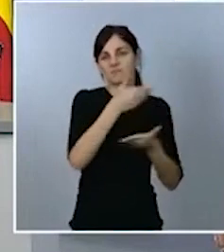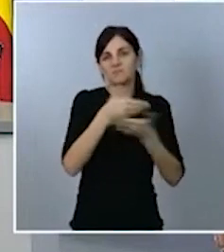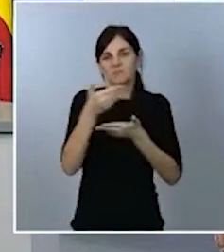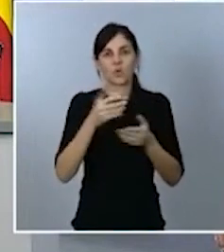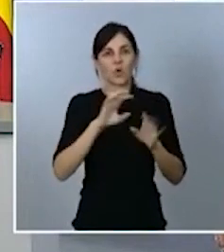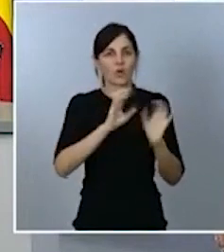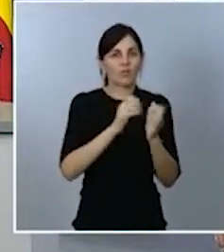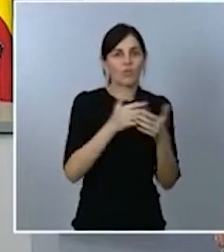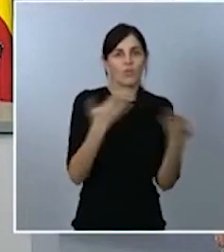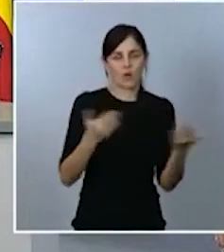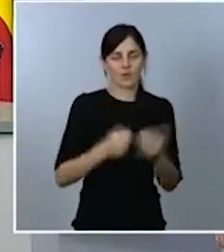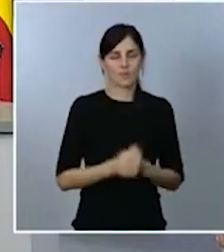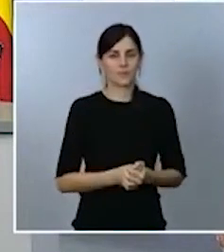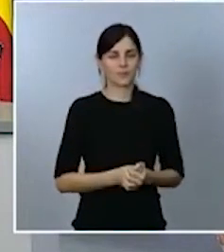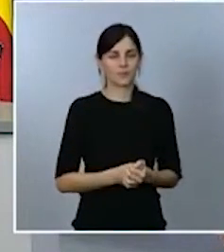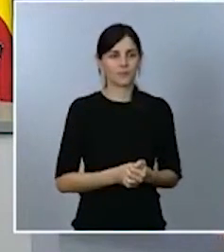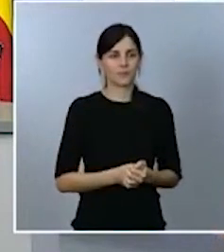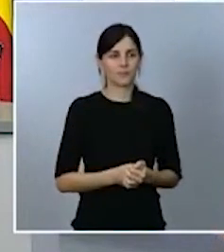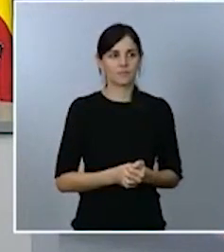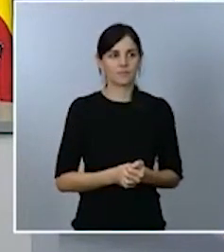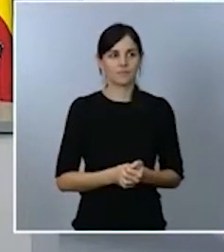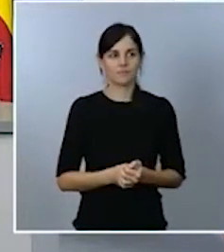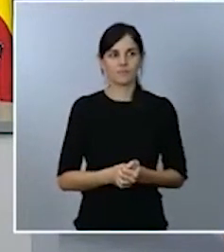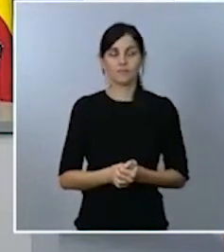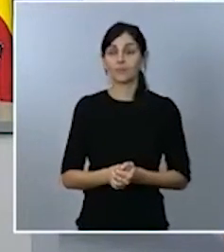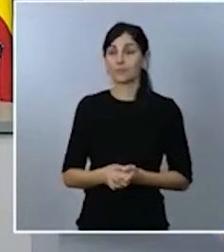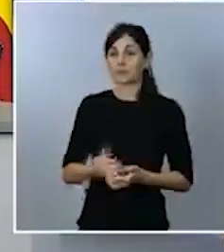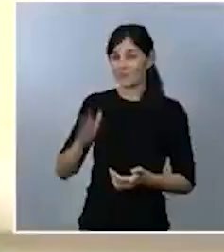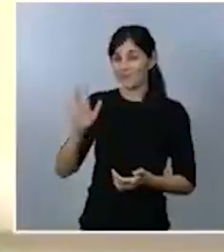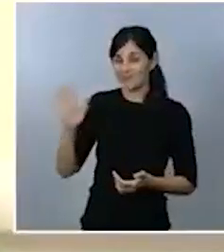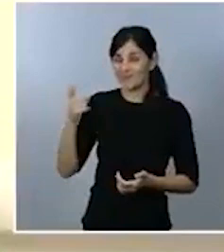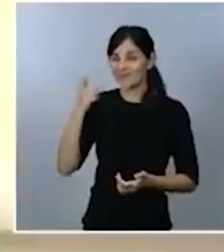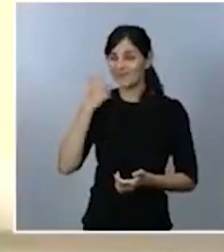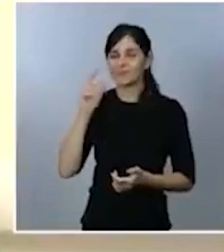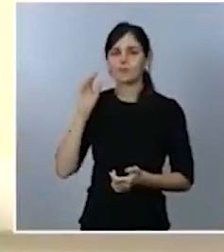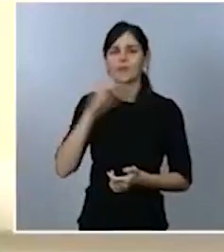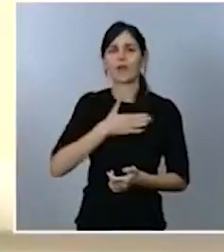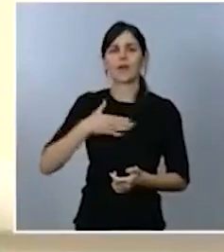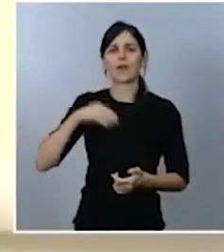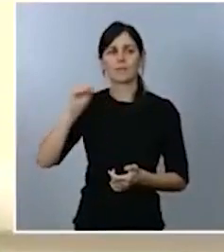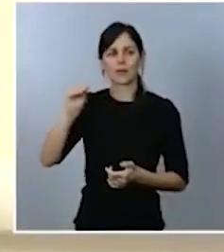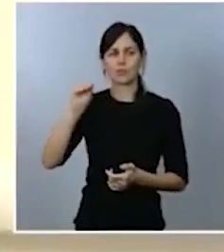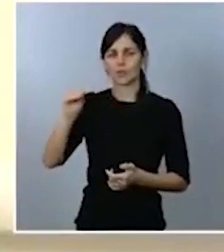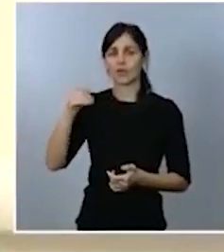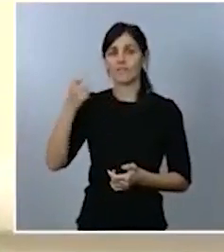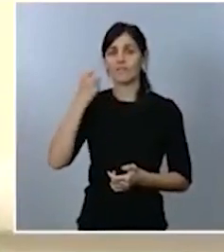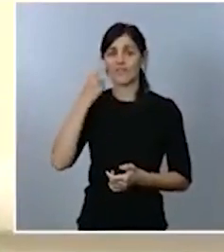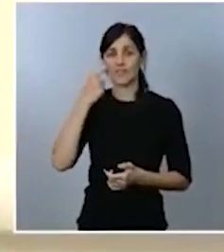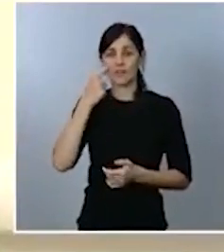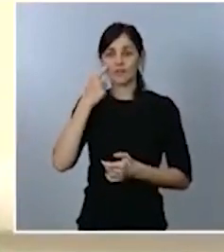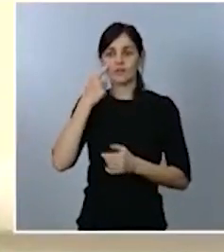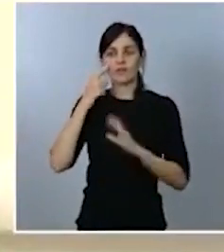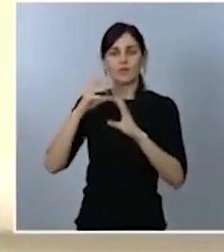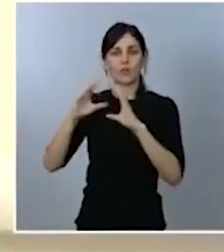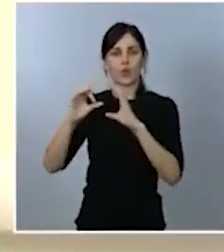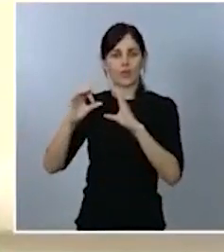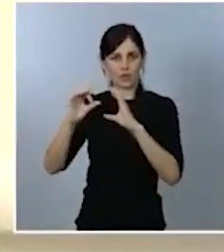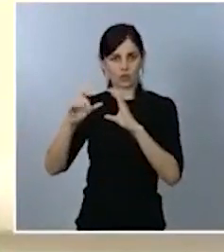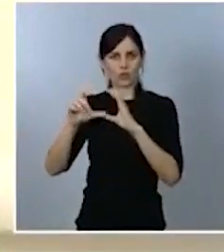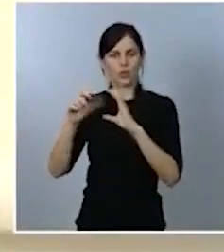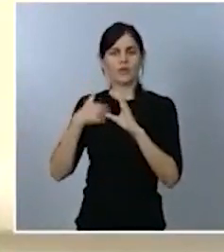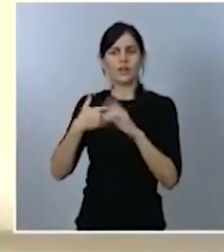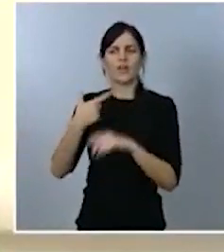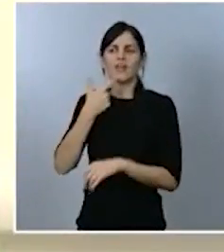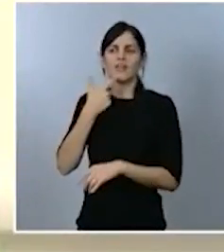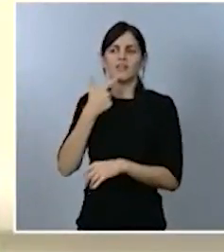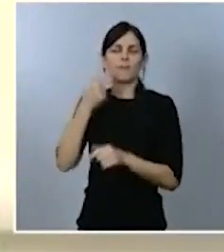Por las últimas exigencias que ha puesto Ciudadanos para respaldar el proyecto de presupuestos, que vienen a decir